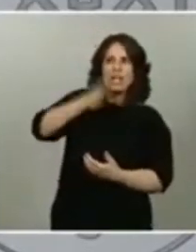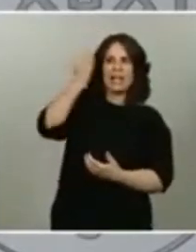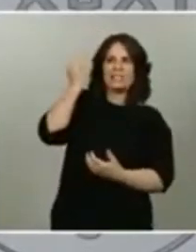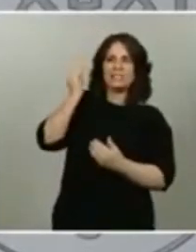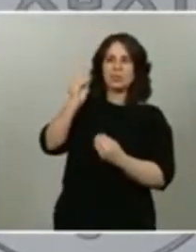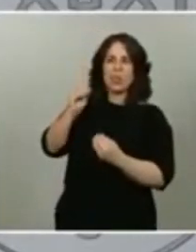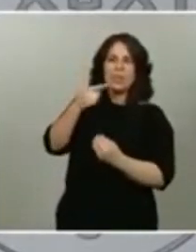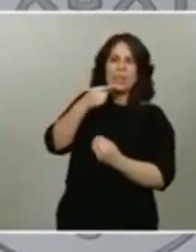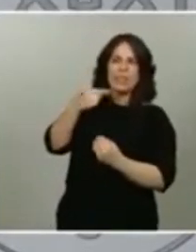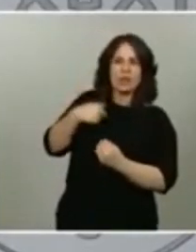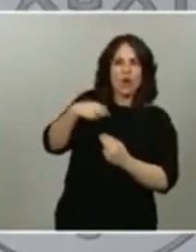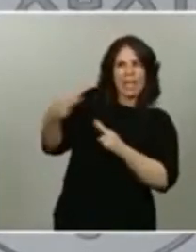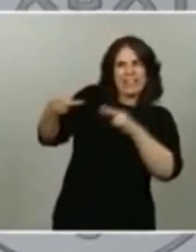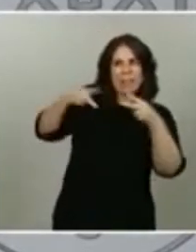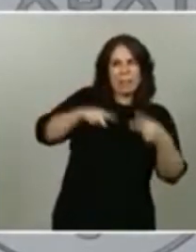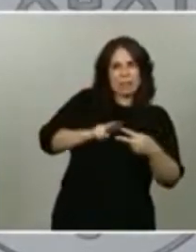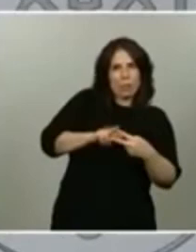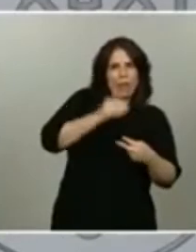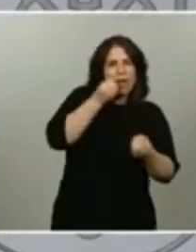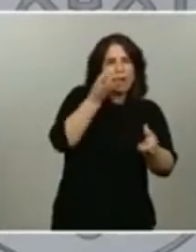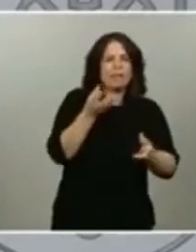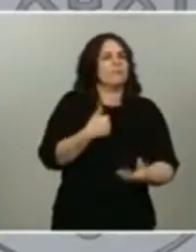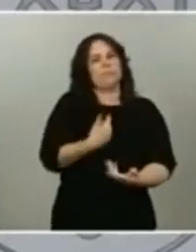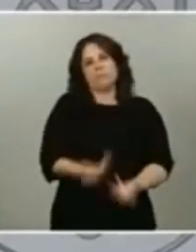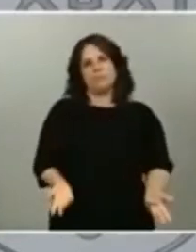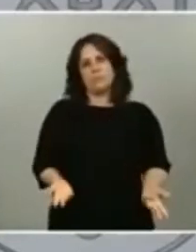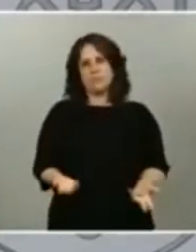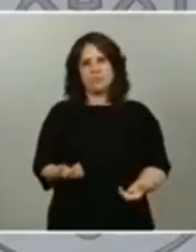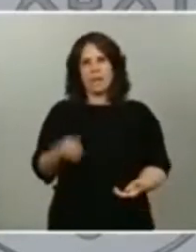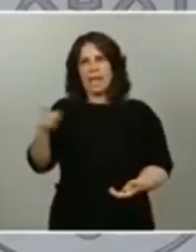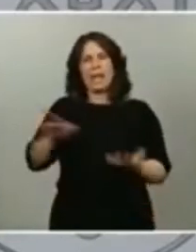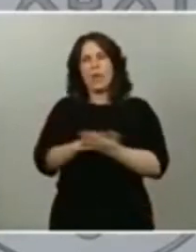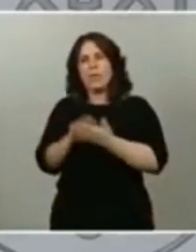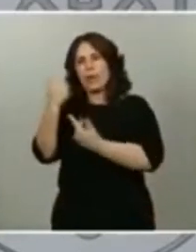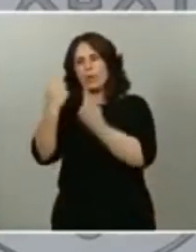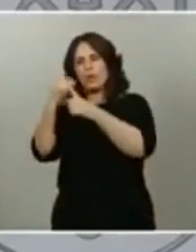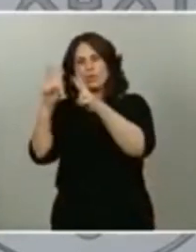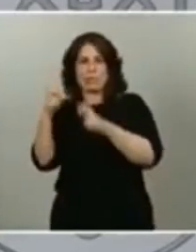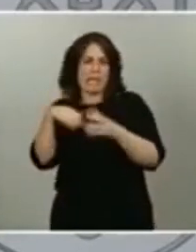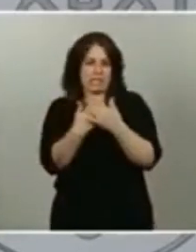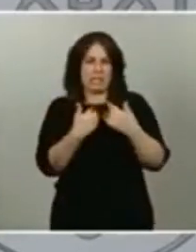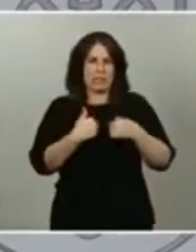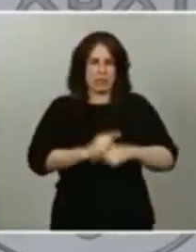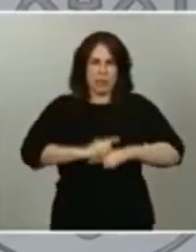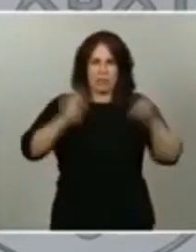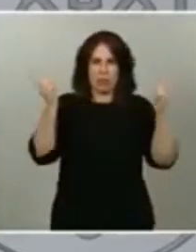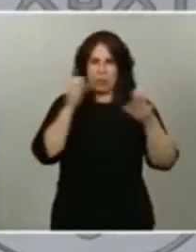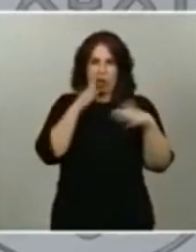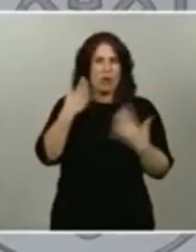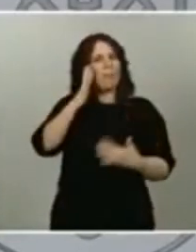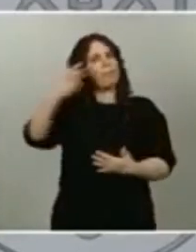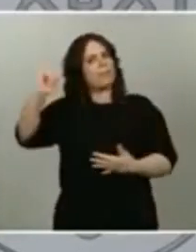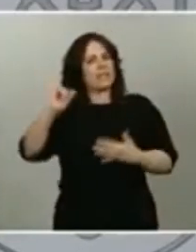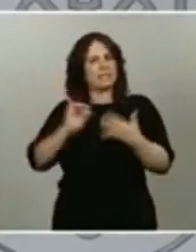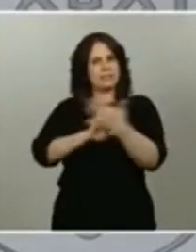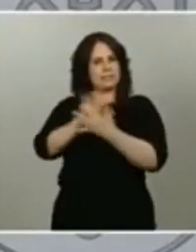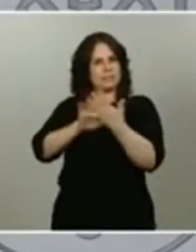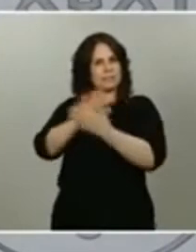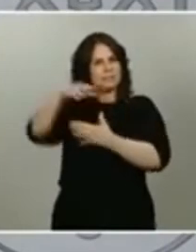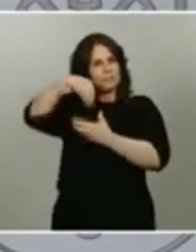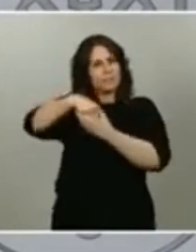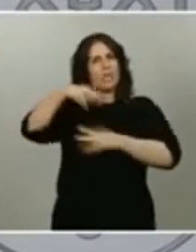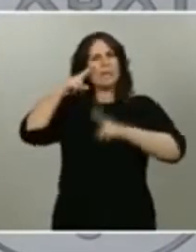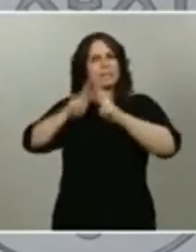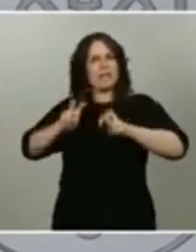gobierno no habla sobre cuestiones ni yo misma sobre cuestiones que están en este momento incursos en una investigación judicial